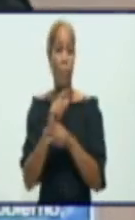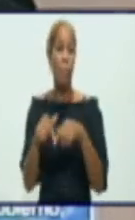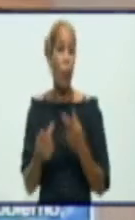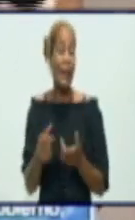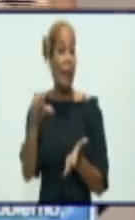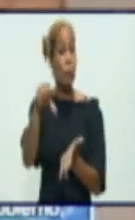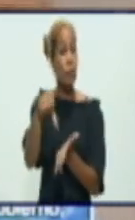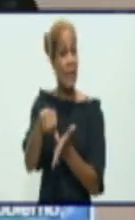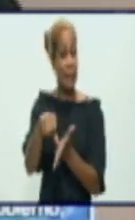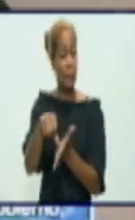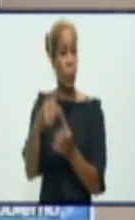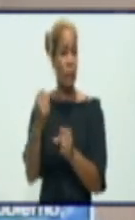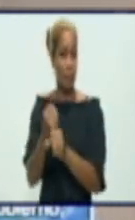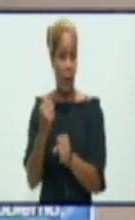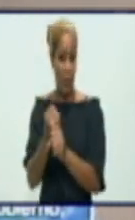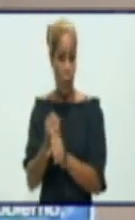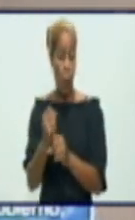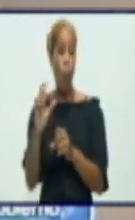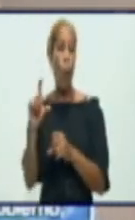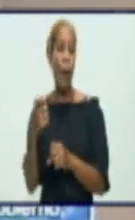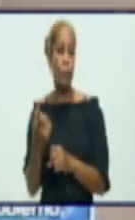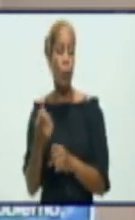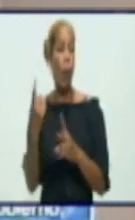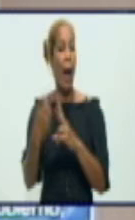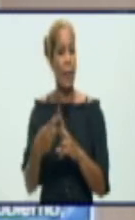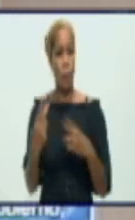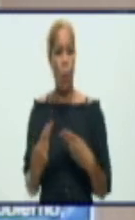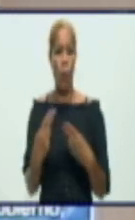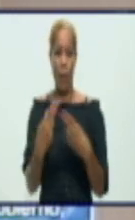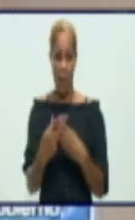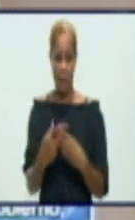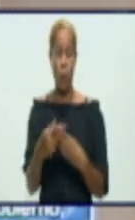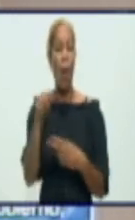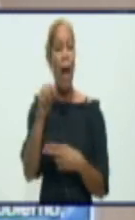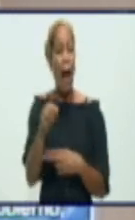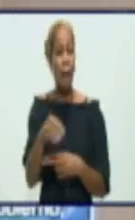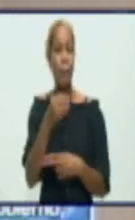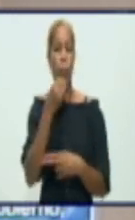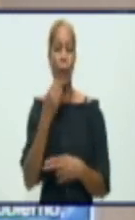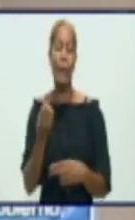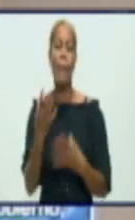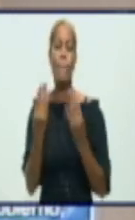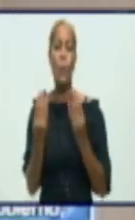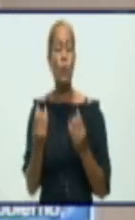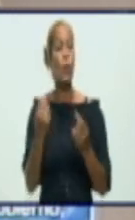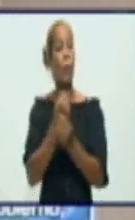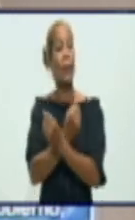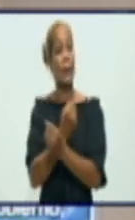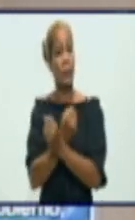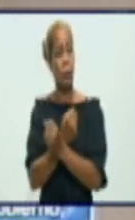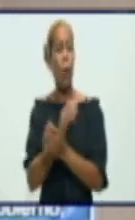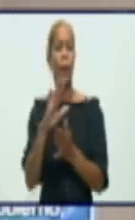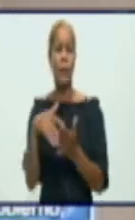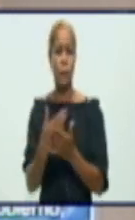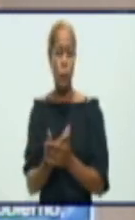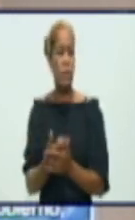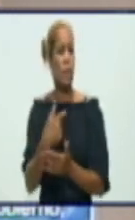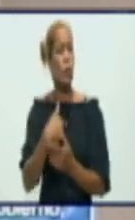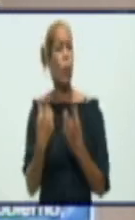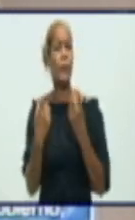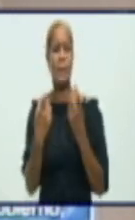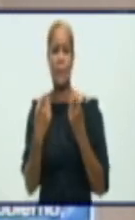y a veces a más de un municipio. Pero nosotros necesitamos la absoluta comprensión. Y yo insisto en que habrá rigor.